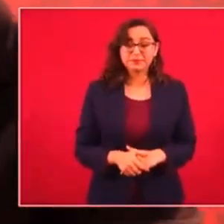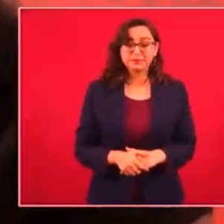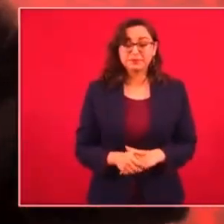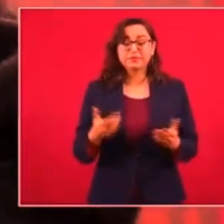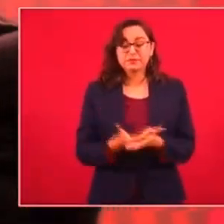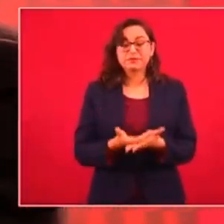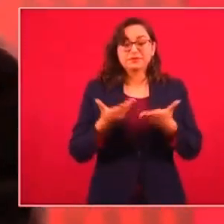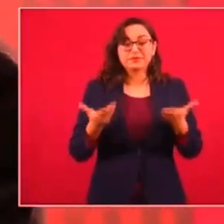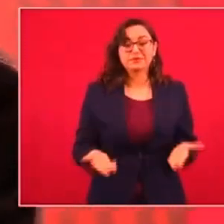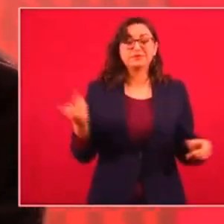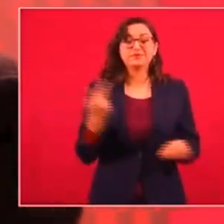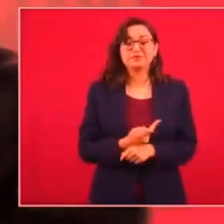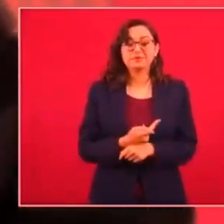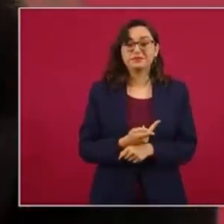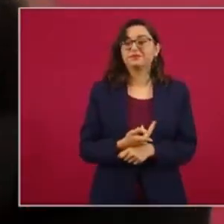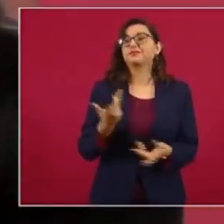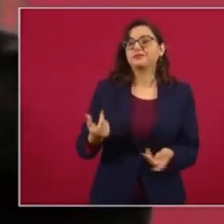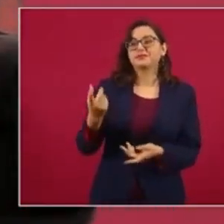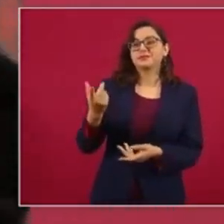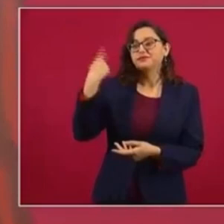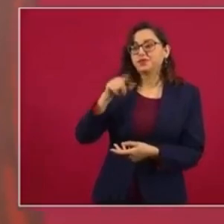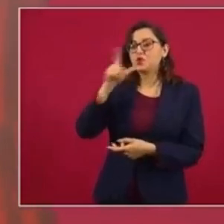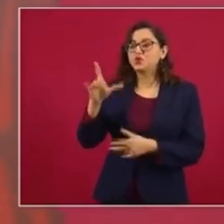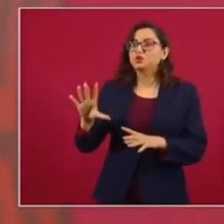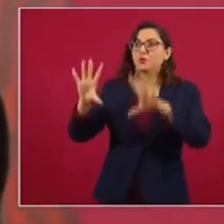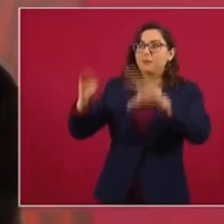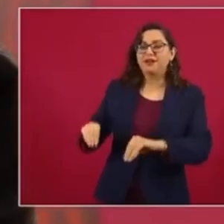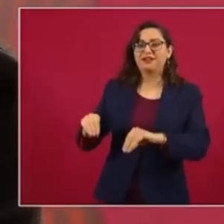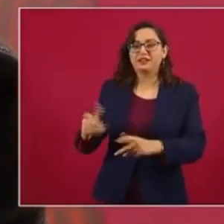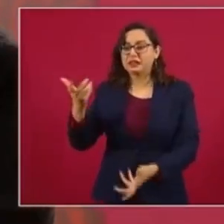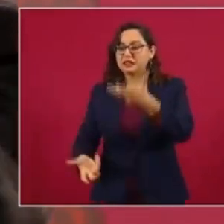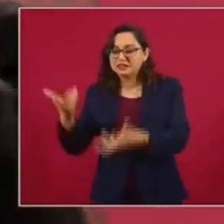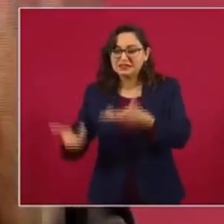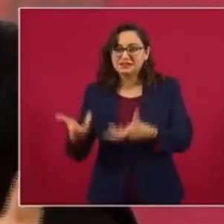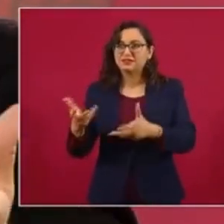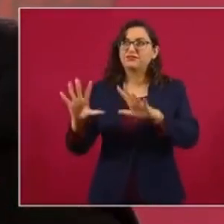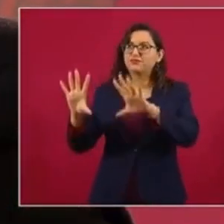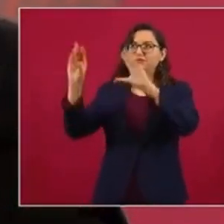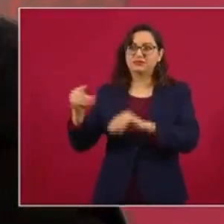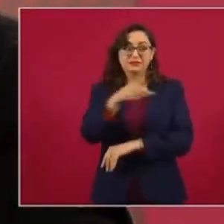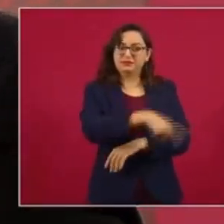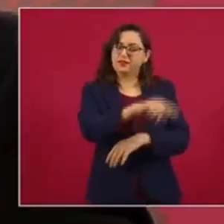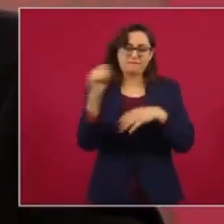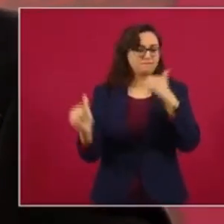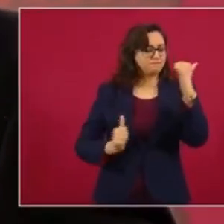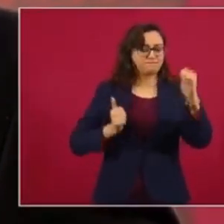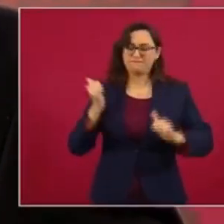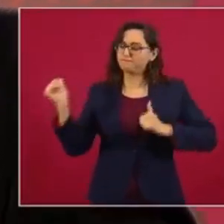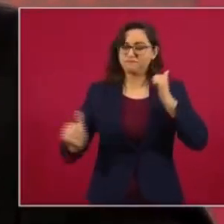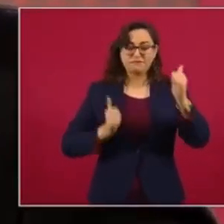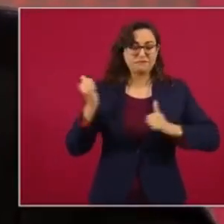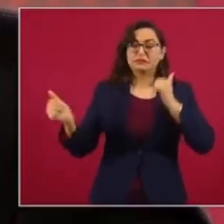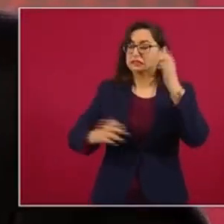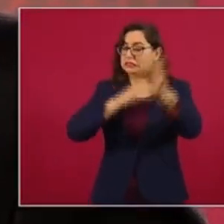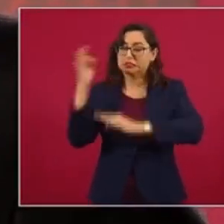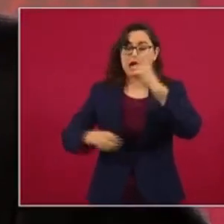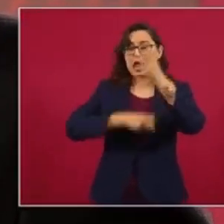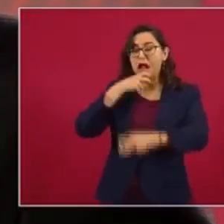ahora con lo del incendio o no, con lo que produjo el apagón, están generando todo un argüende,